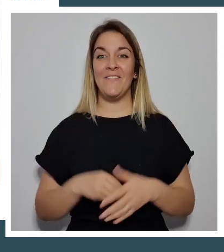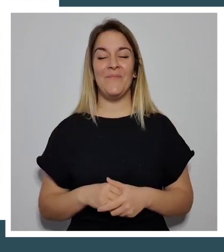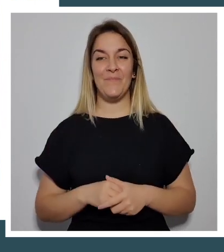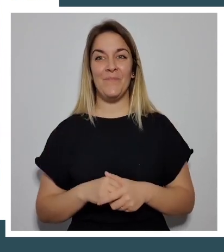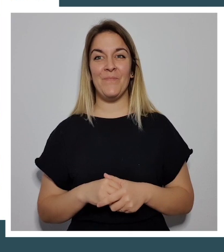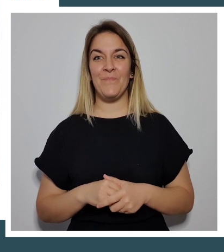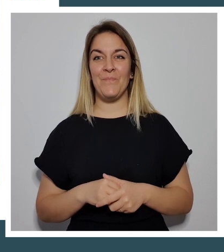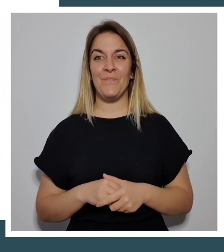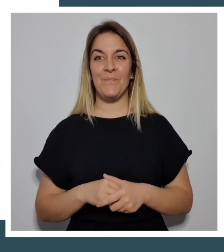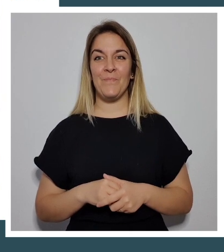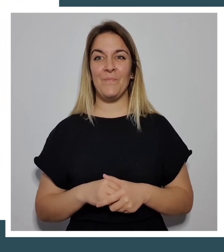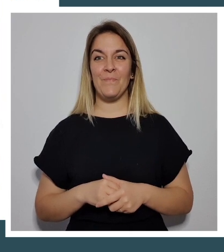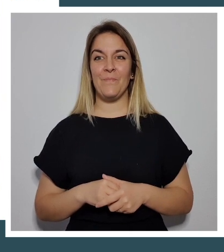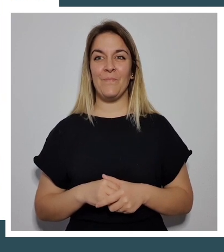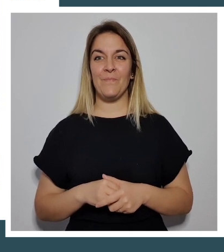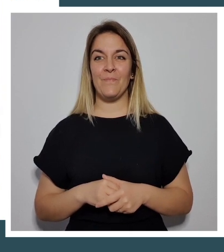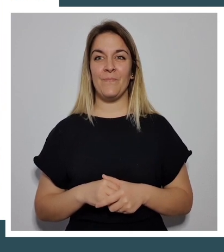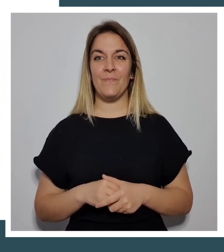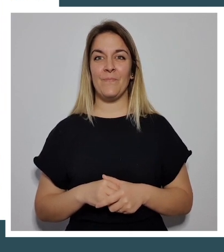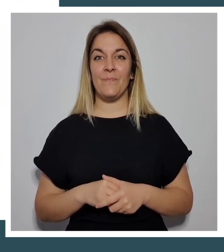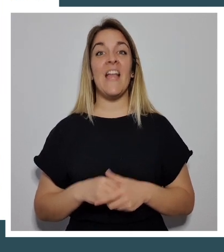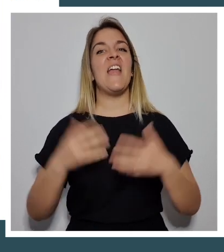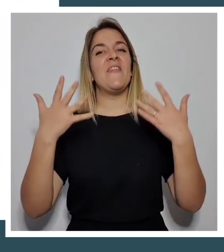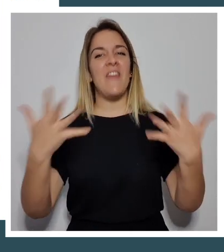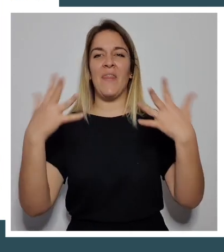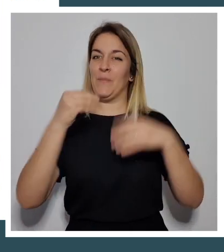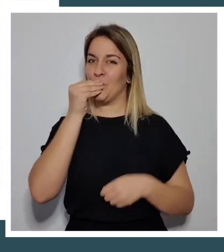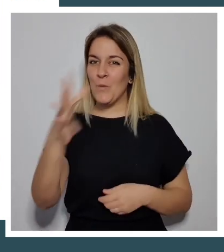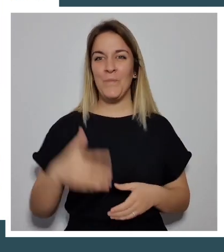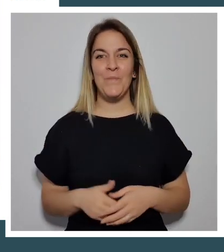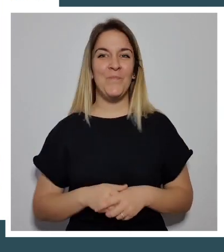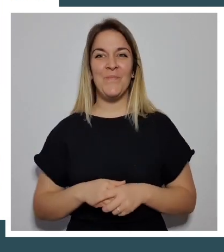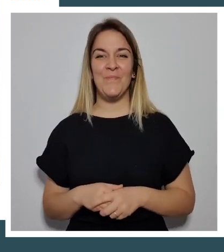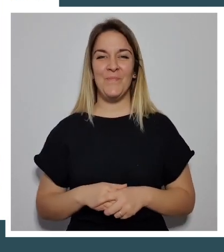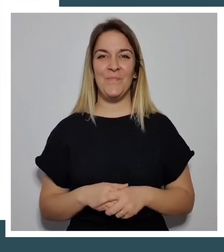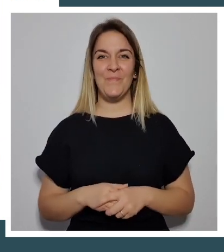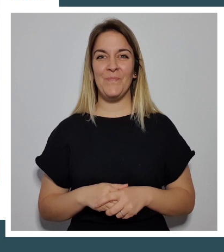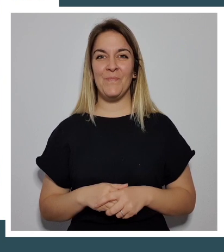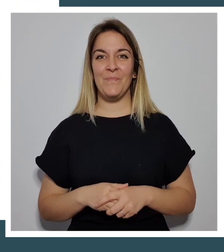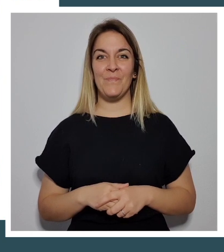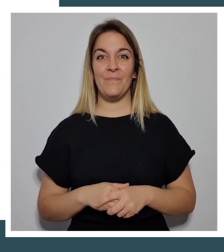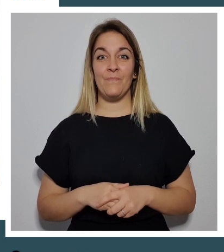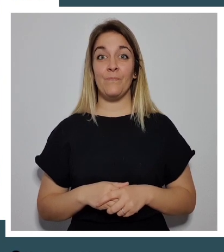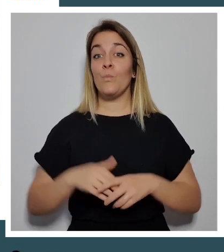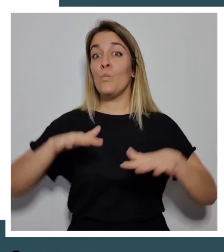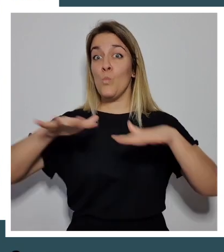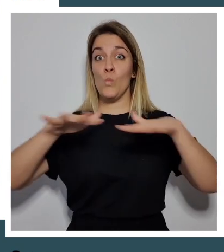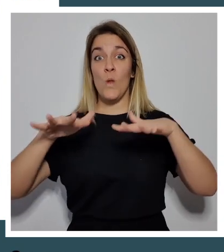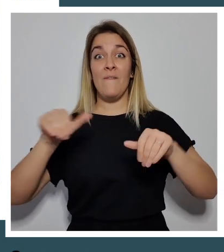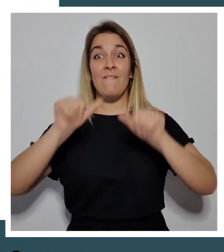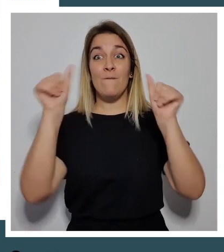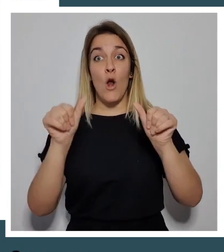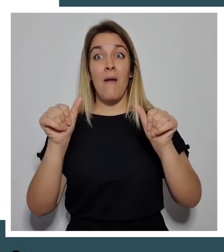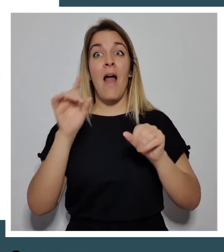y 10. Igualmente el mismo movimiento,